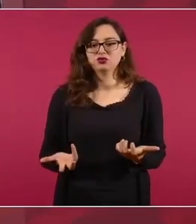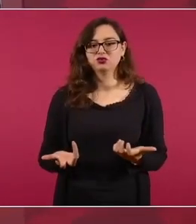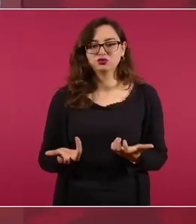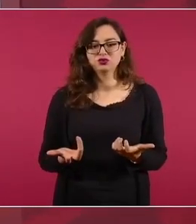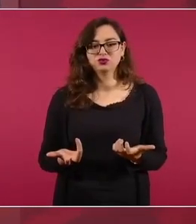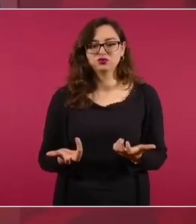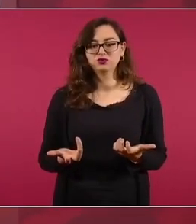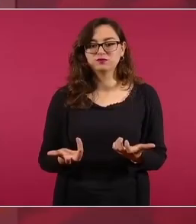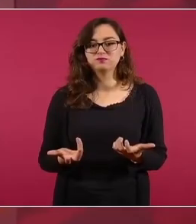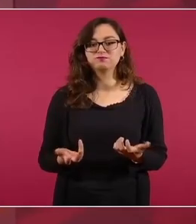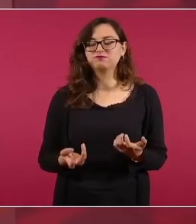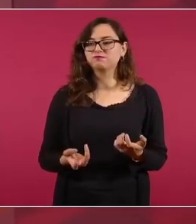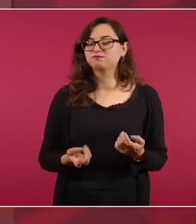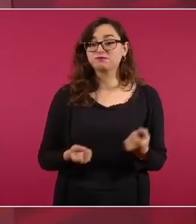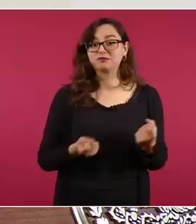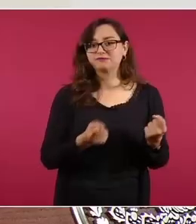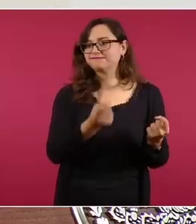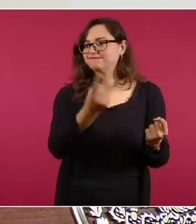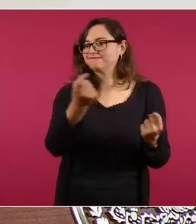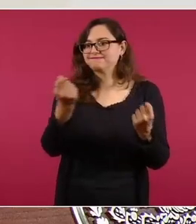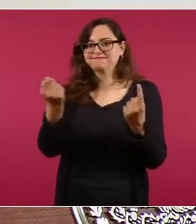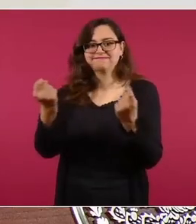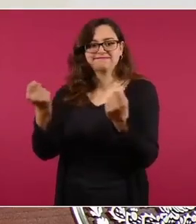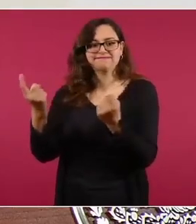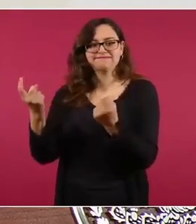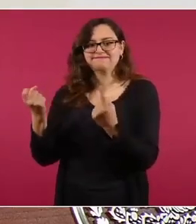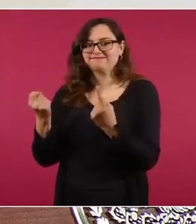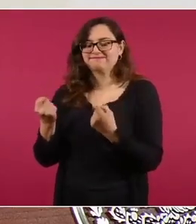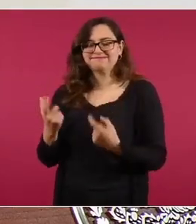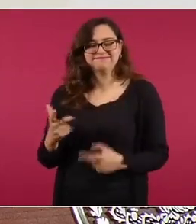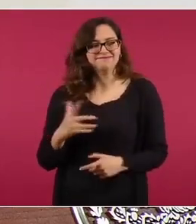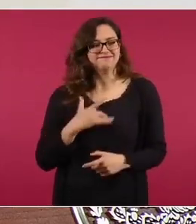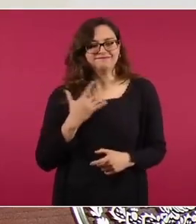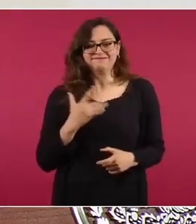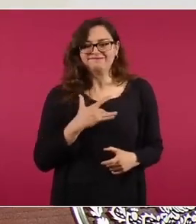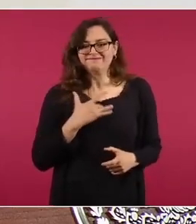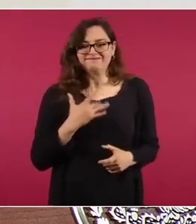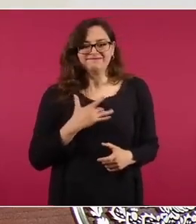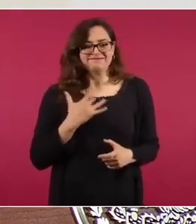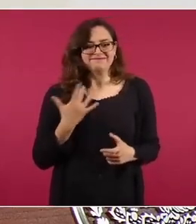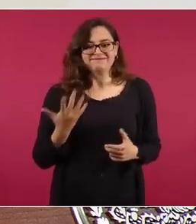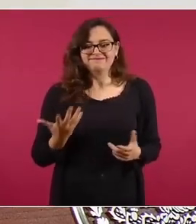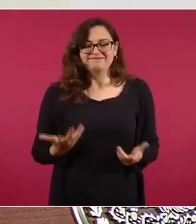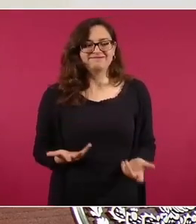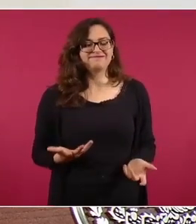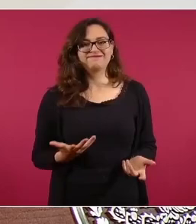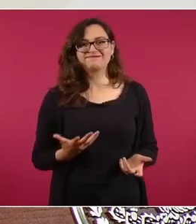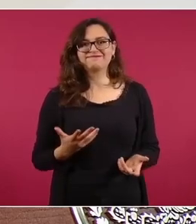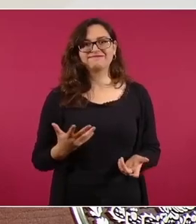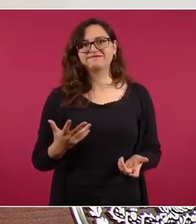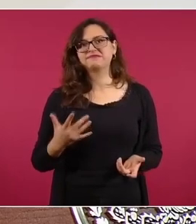sensibles o no acostumbrados a la lucha